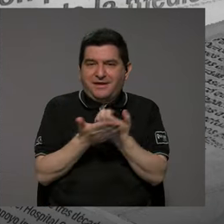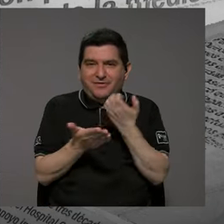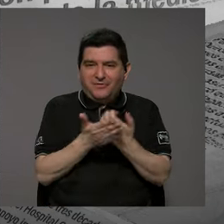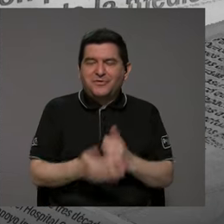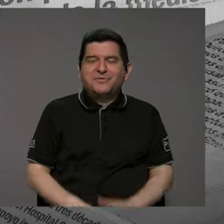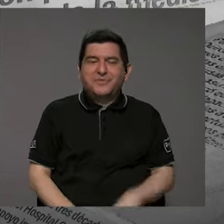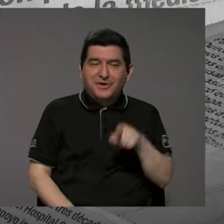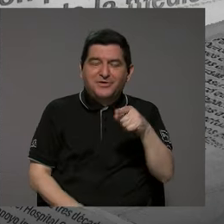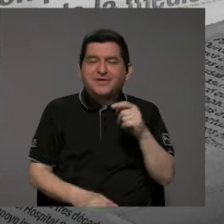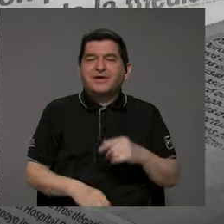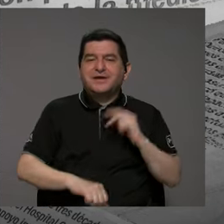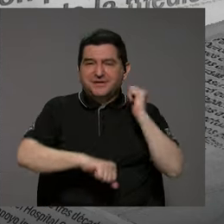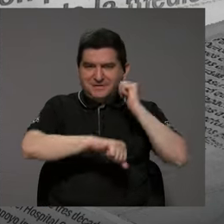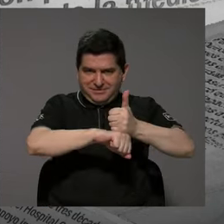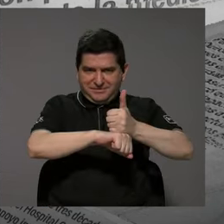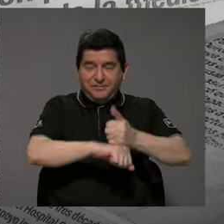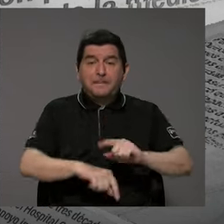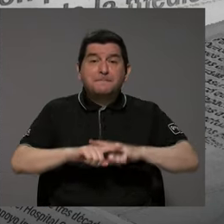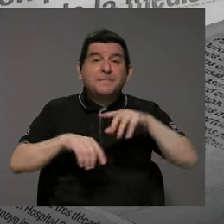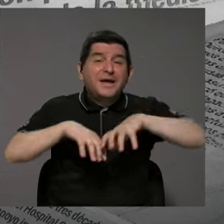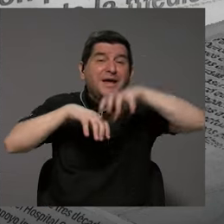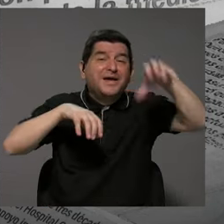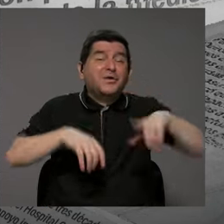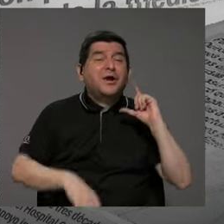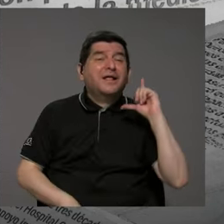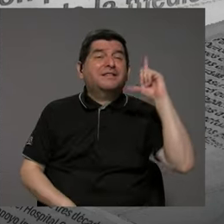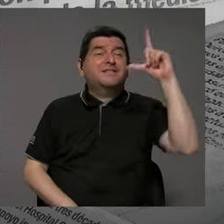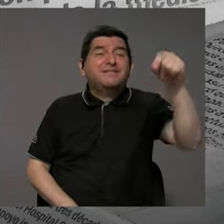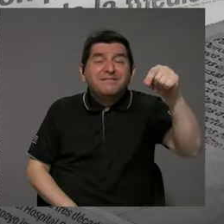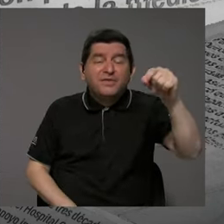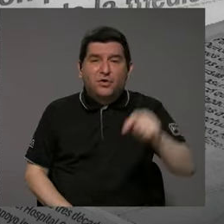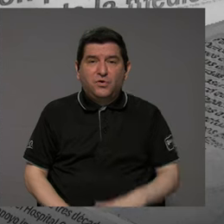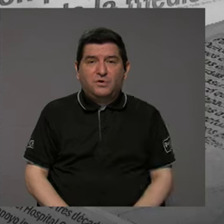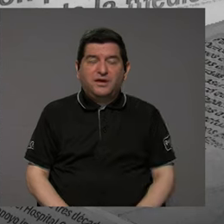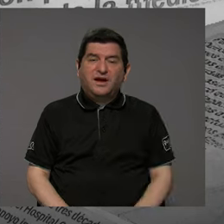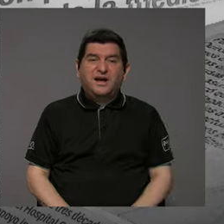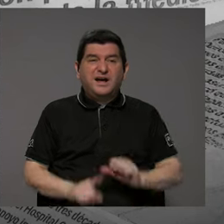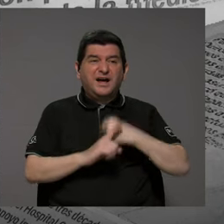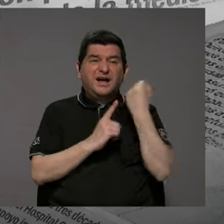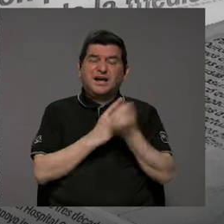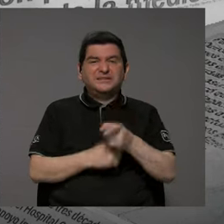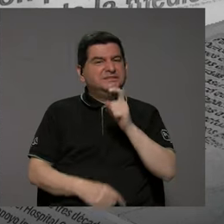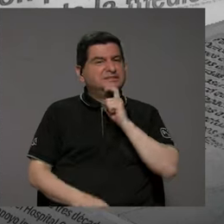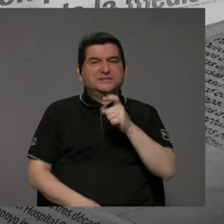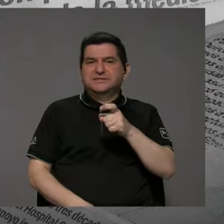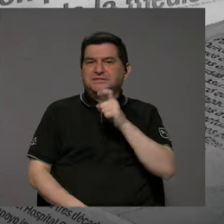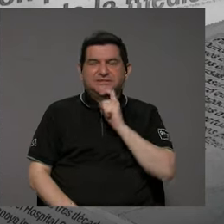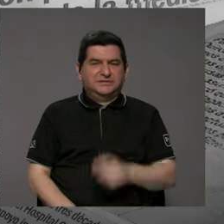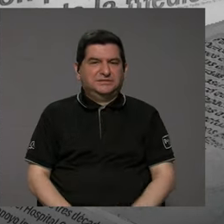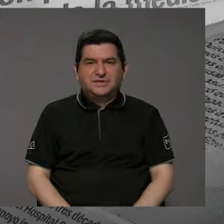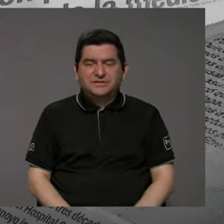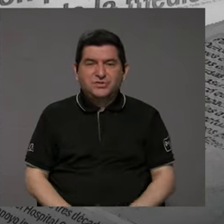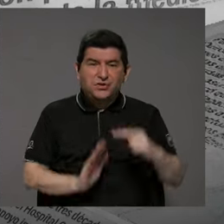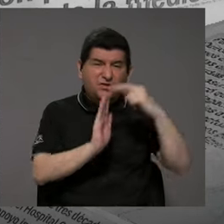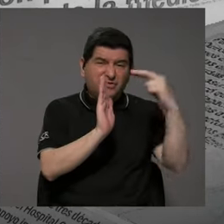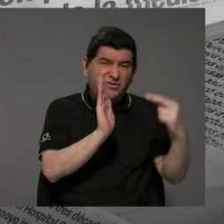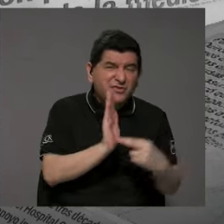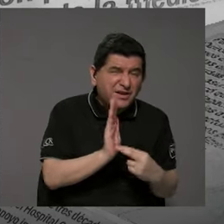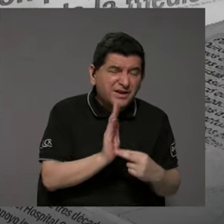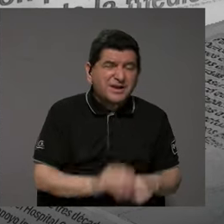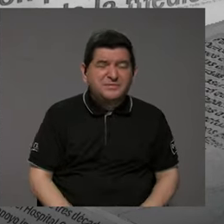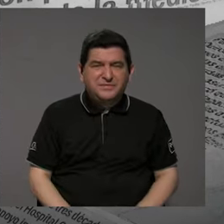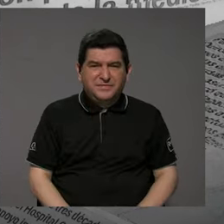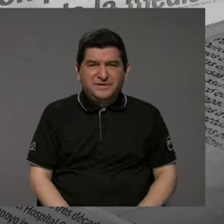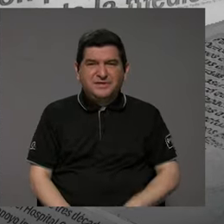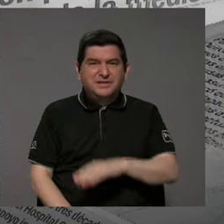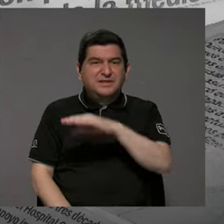Pero si aplicas esto en un cantón de zona rural, se junta el hambre con las ganas de comer, y entonces juntas reglamentaciones con